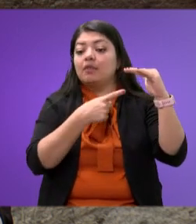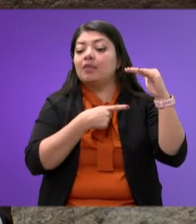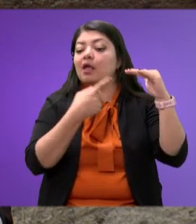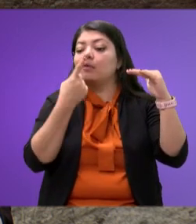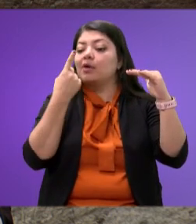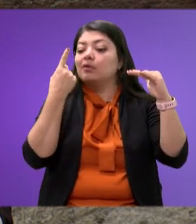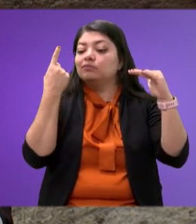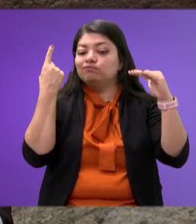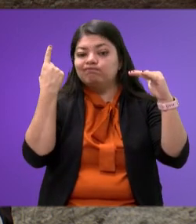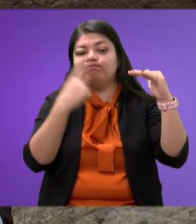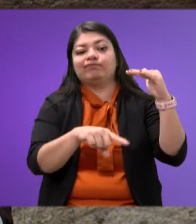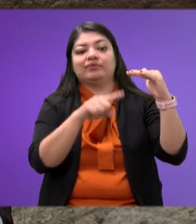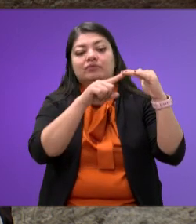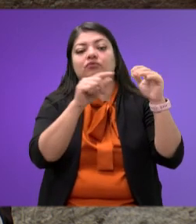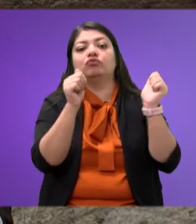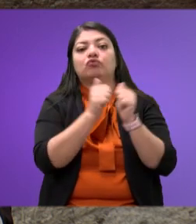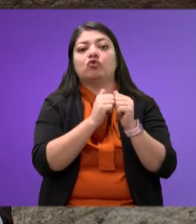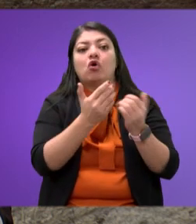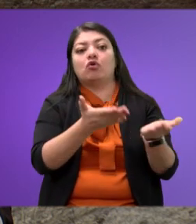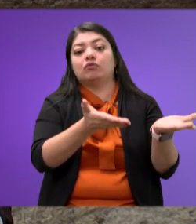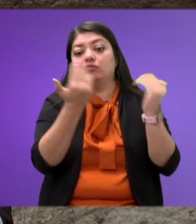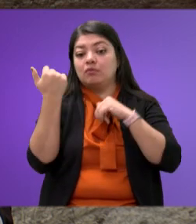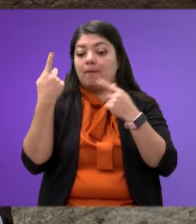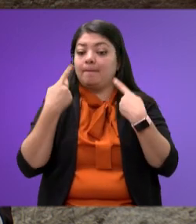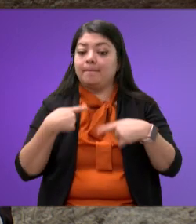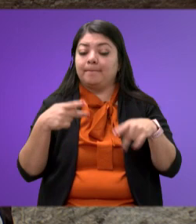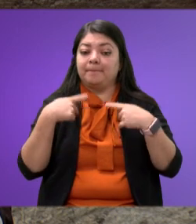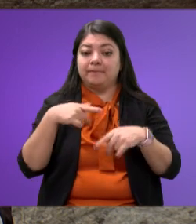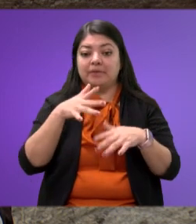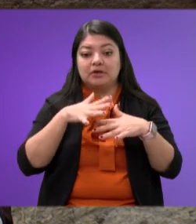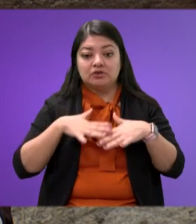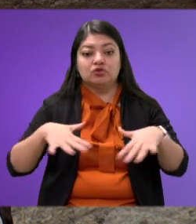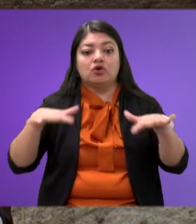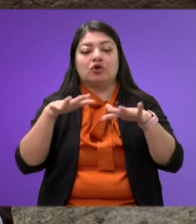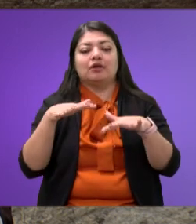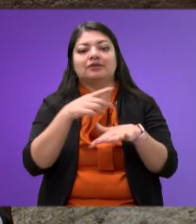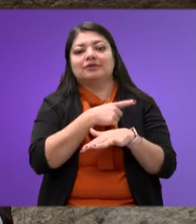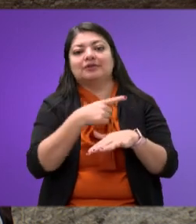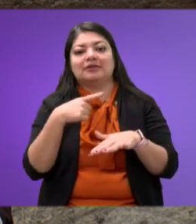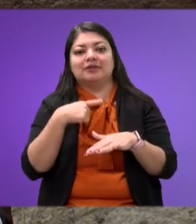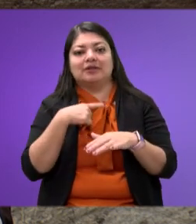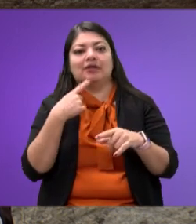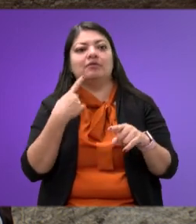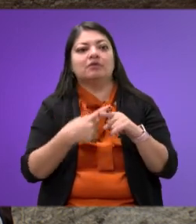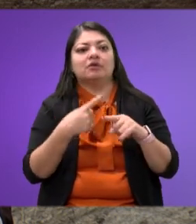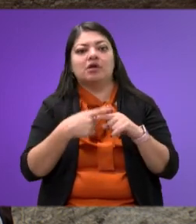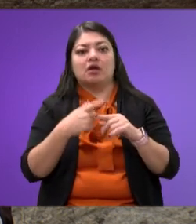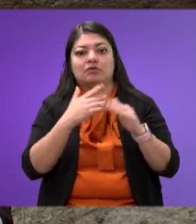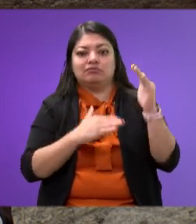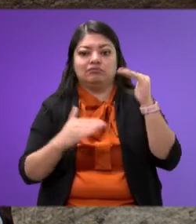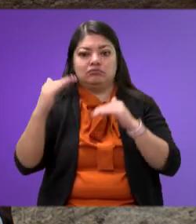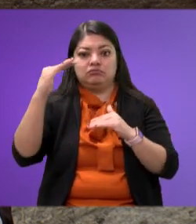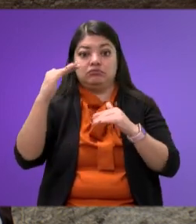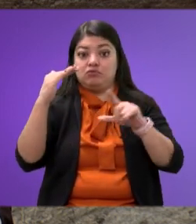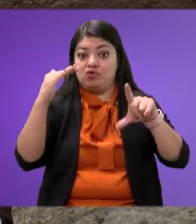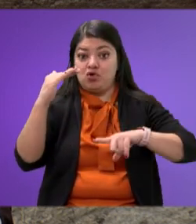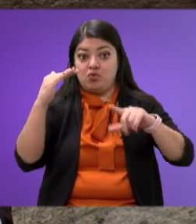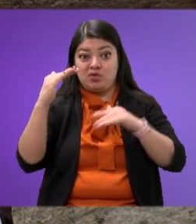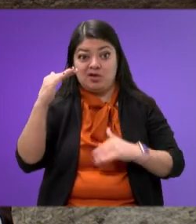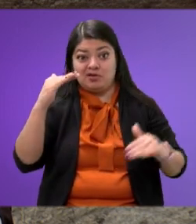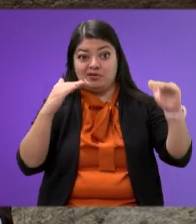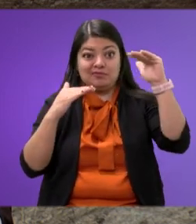convocatoria en la que la sociedad sea la que tenga peso, no el gobierno del Estado.